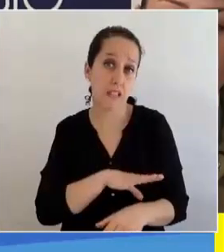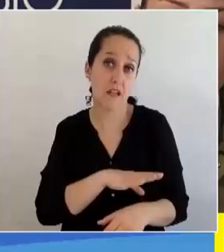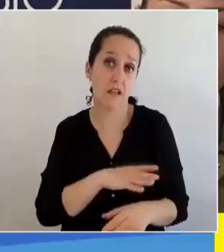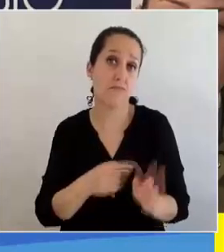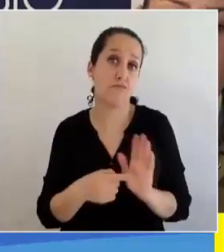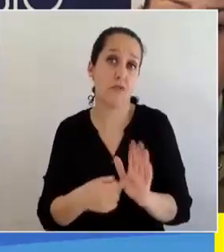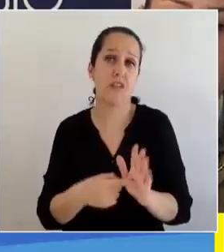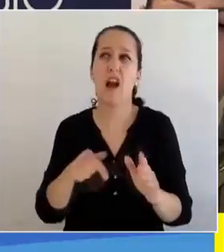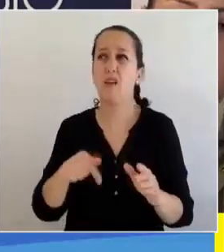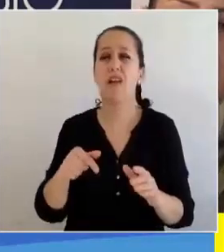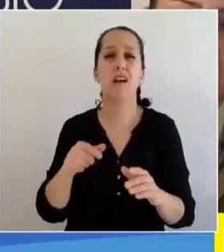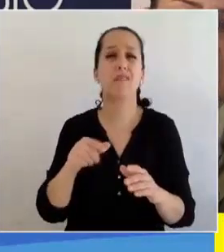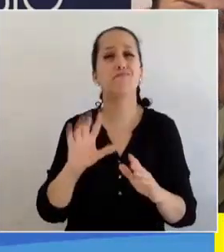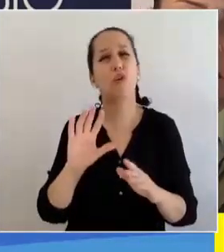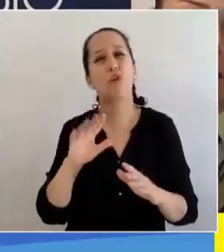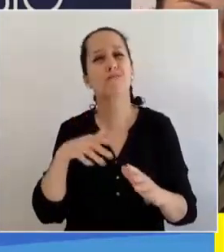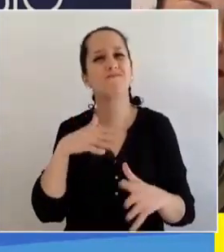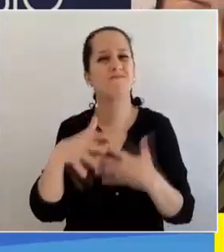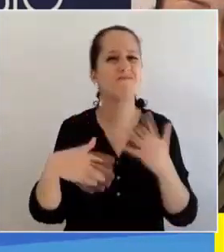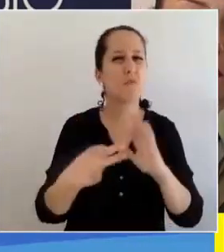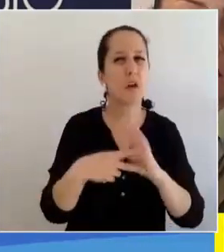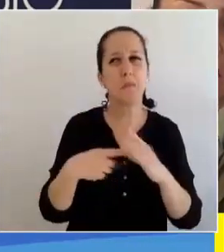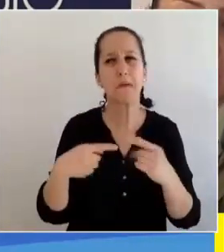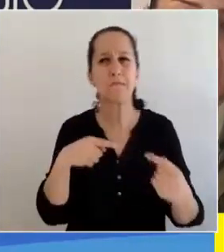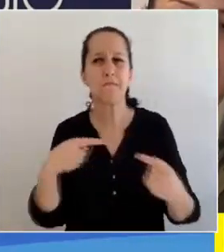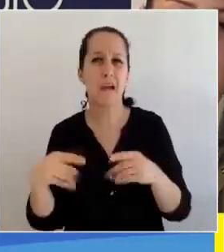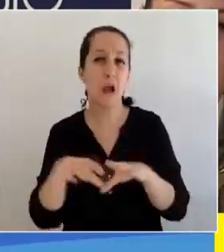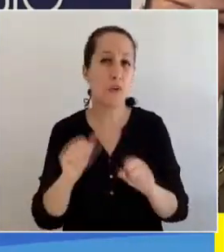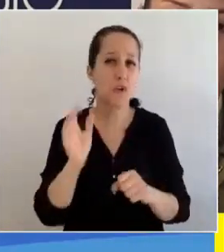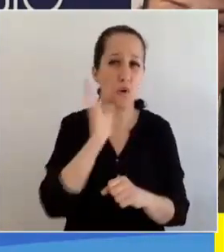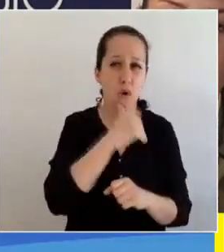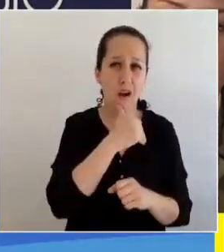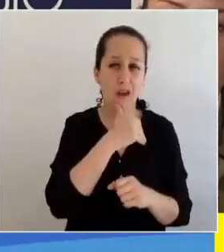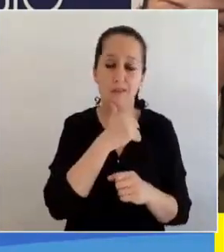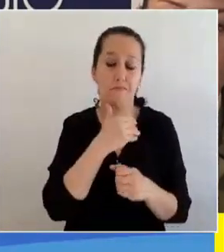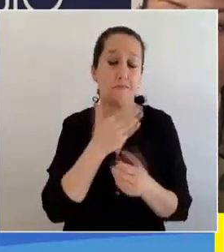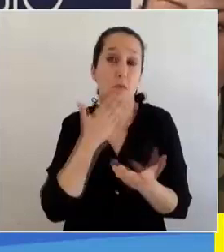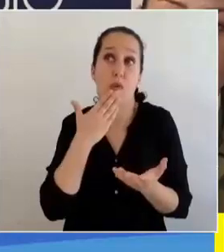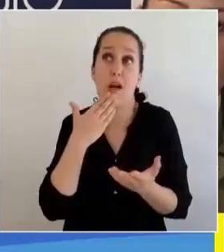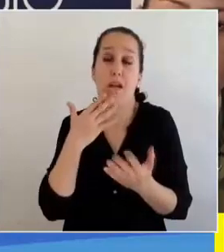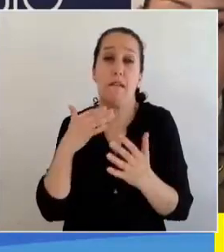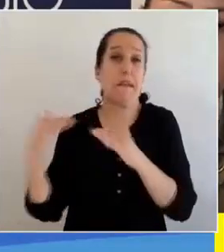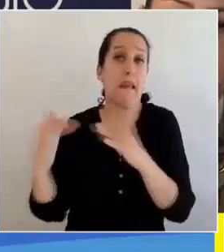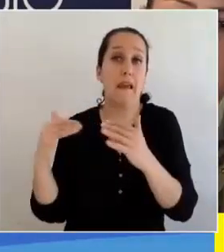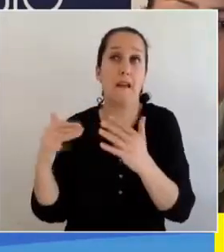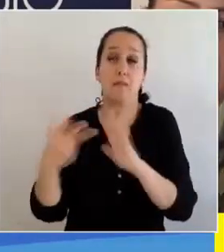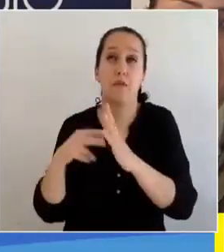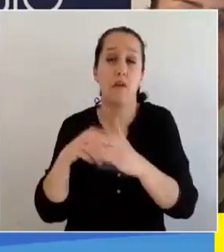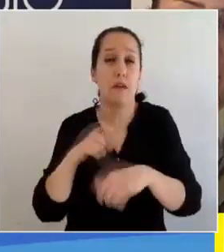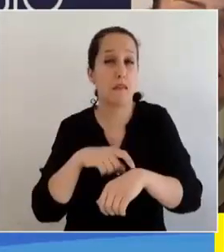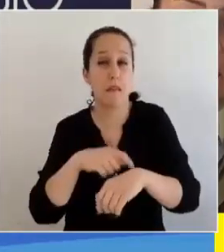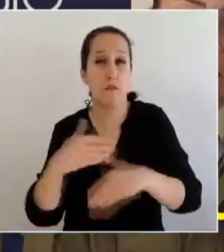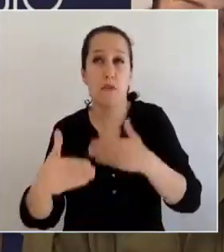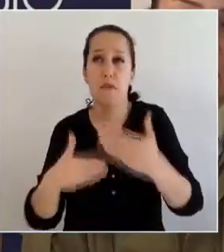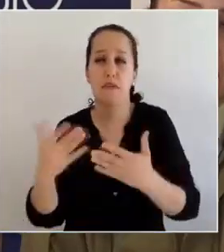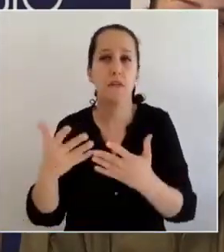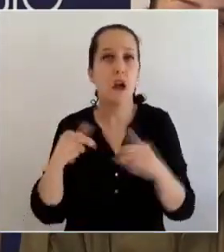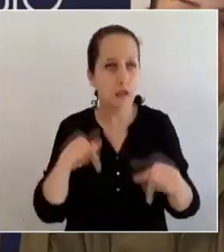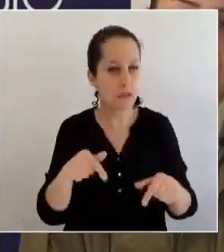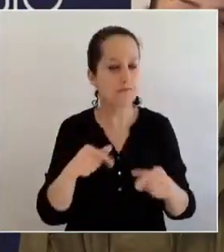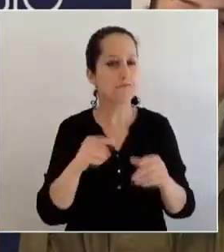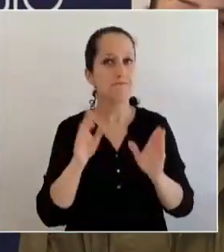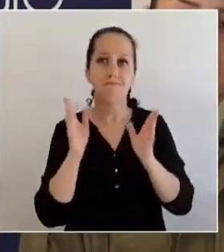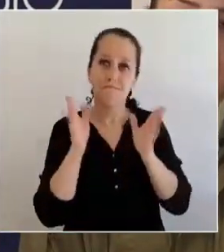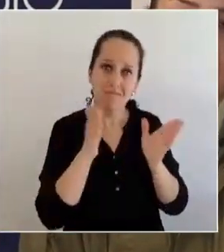país, sobre todo en tiempos en que hay tantos desacuerdos, en que hay guerras, en fin. O sea, hay momentos en que la